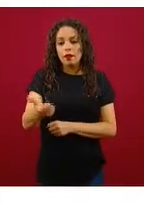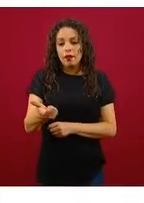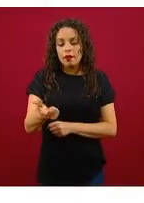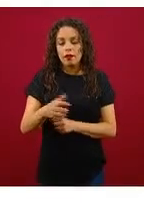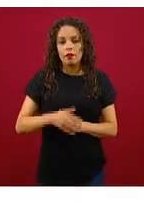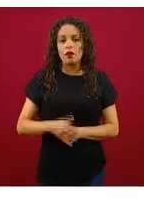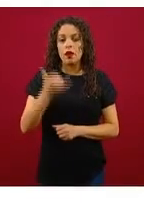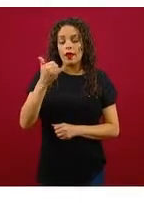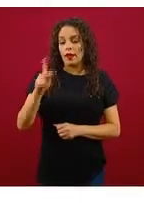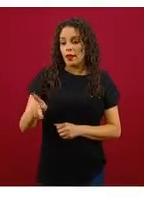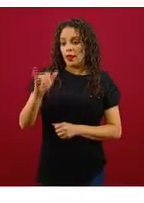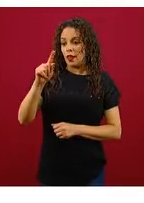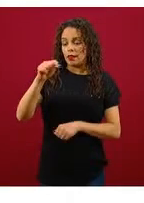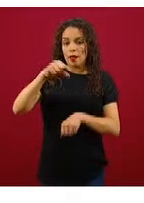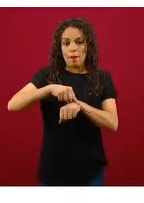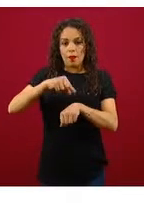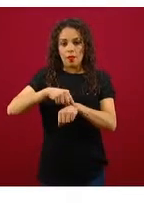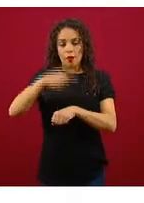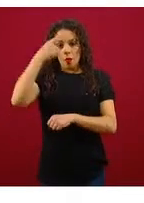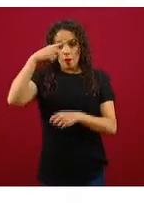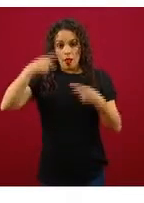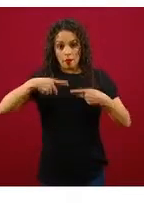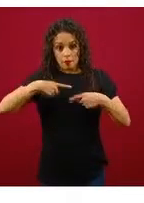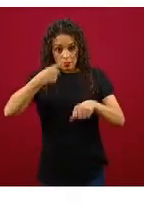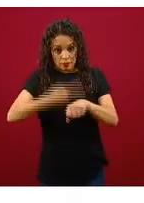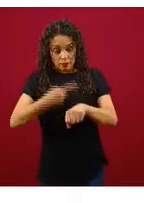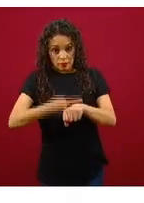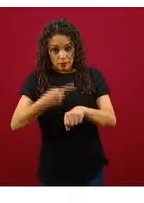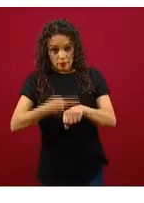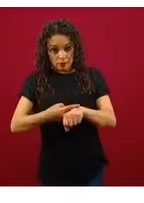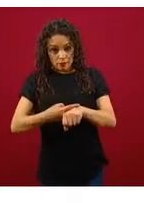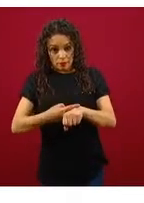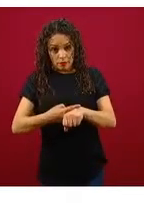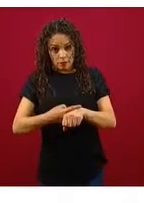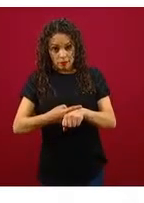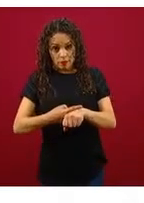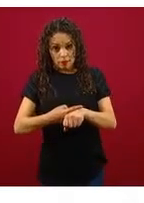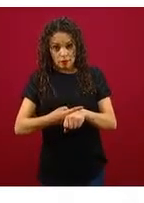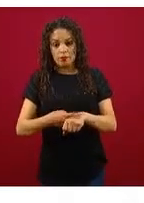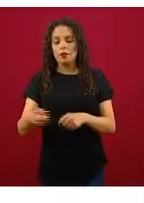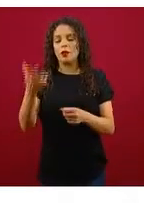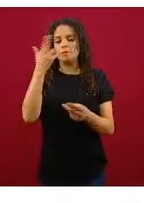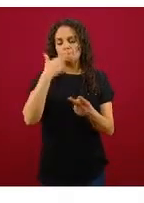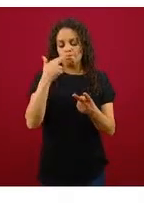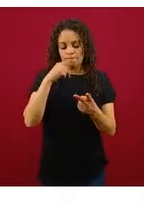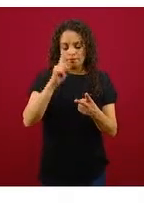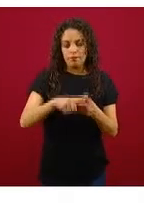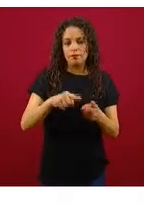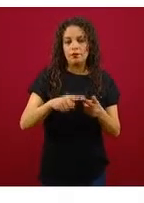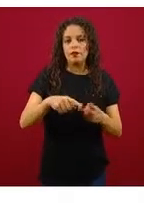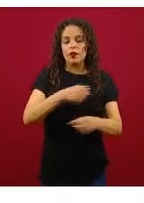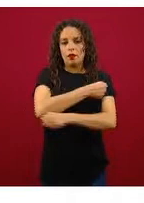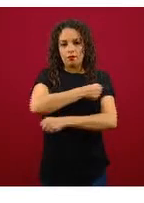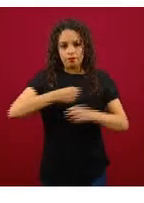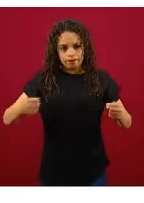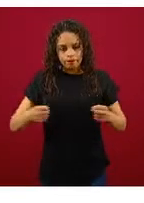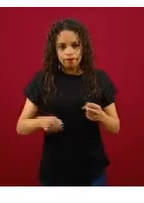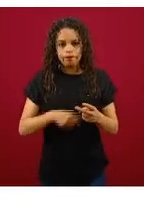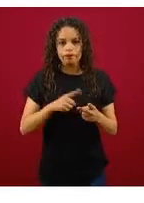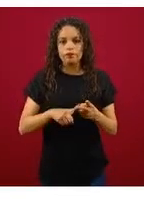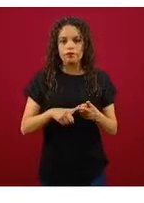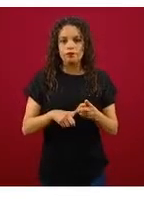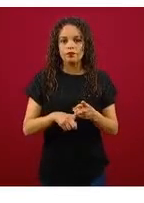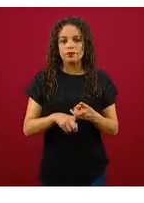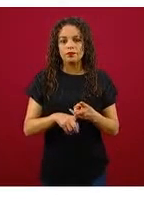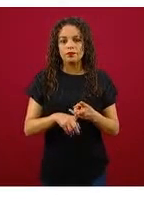que para el caso de los enfermos con comorbilidades, diabéticos, hipertensos, que tenemos una base de datos,